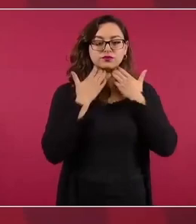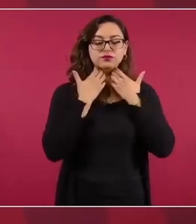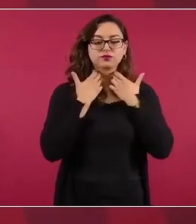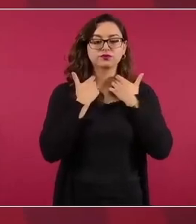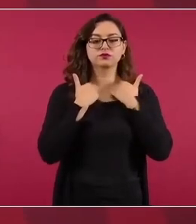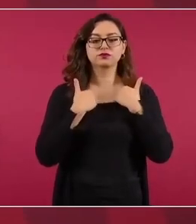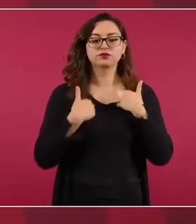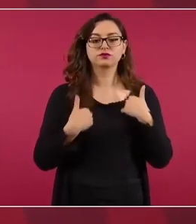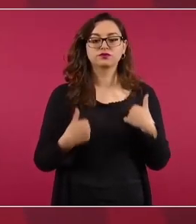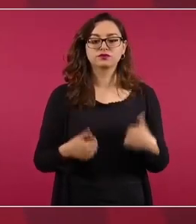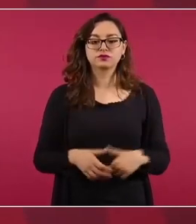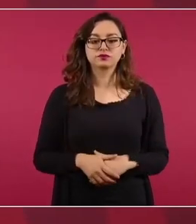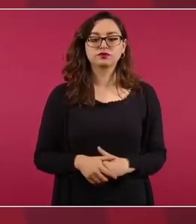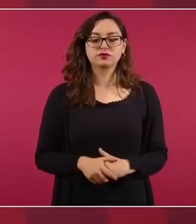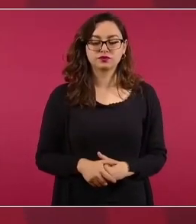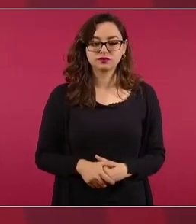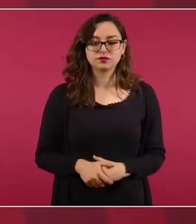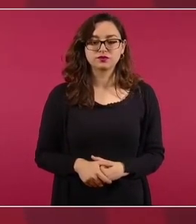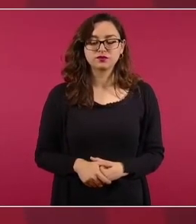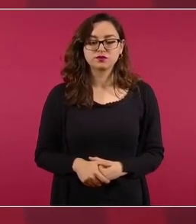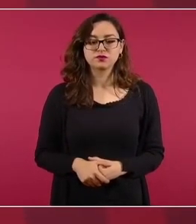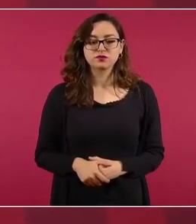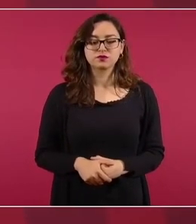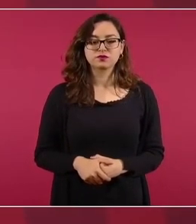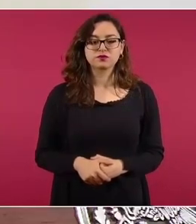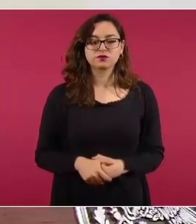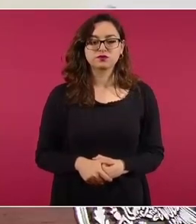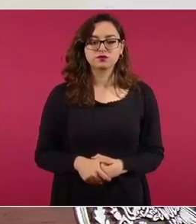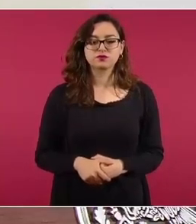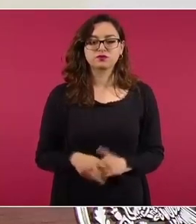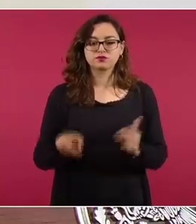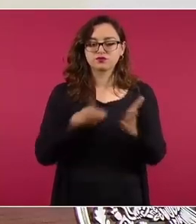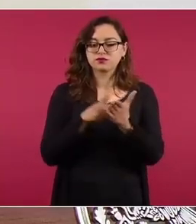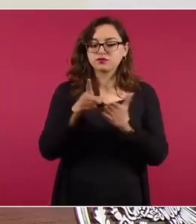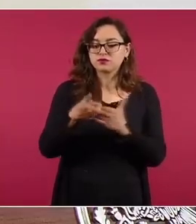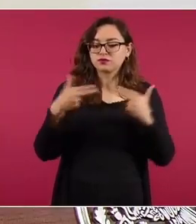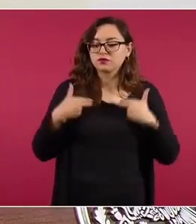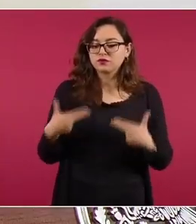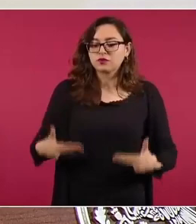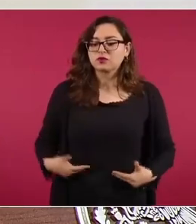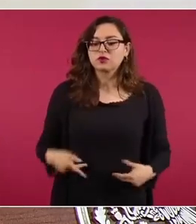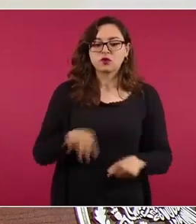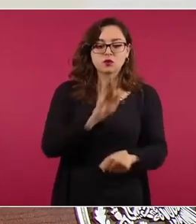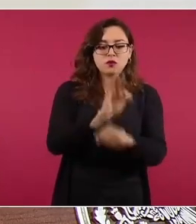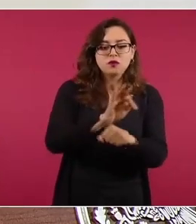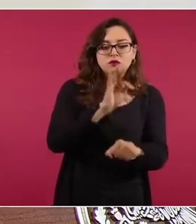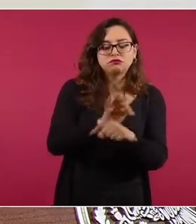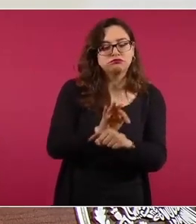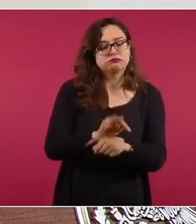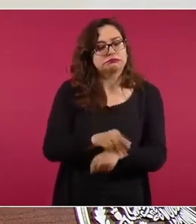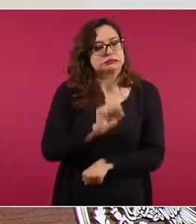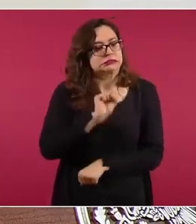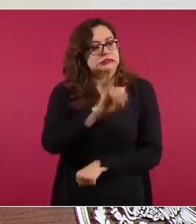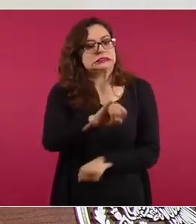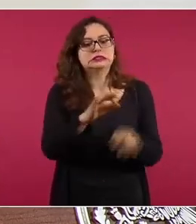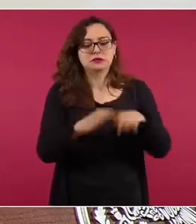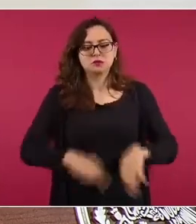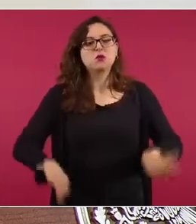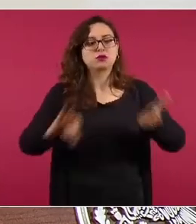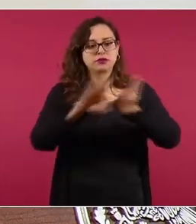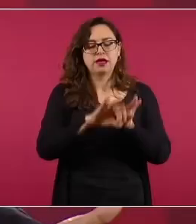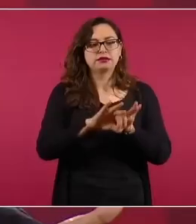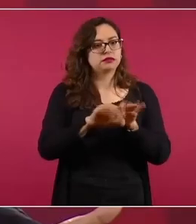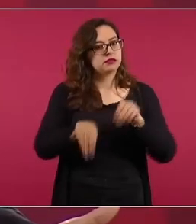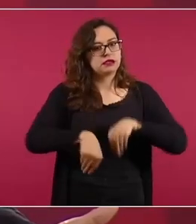los defensores de derechos humanos claro que es muy importante la defensa de los derechos humanos pero vamos buscando